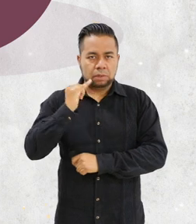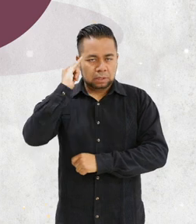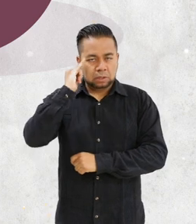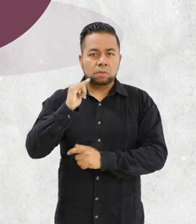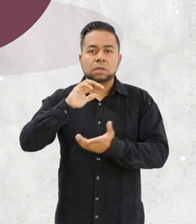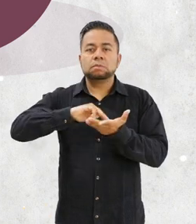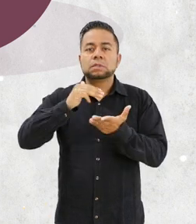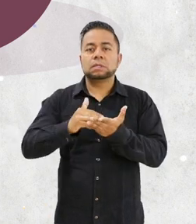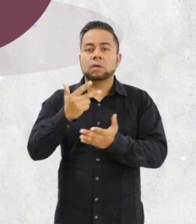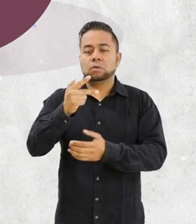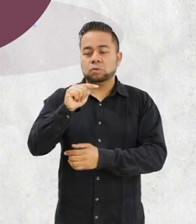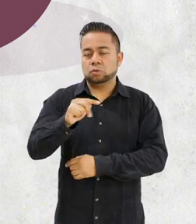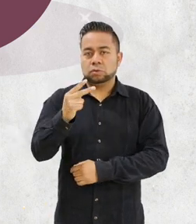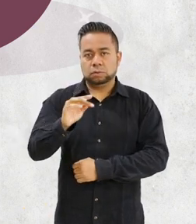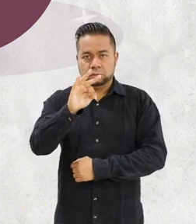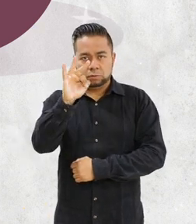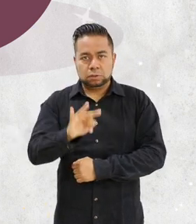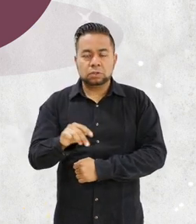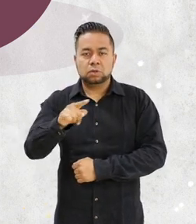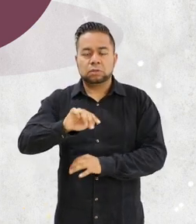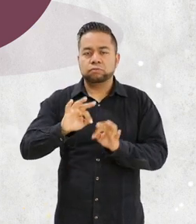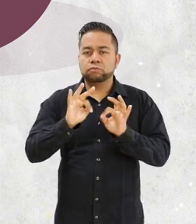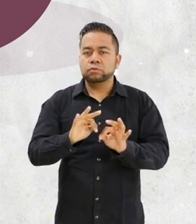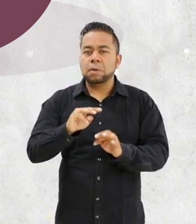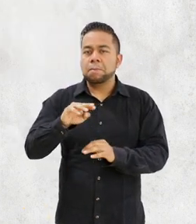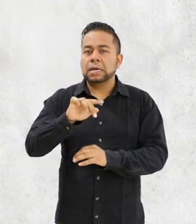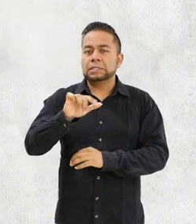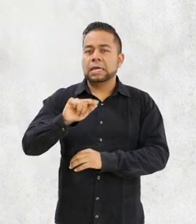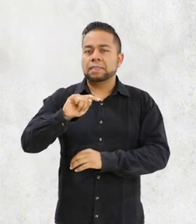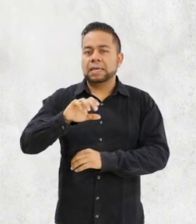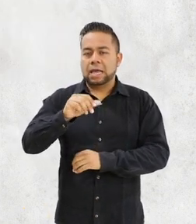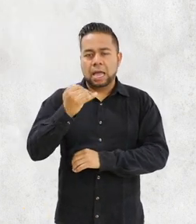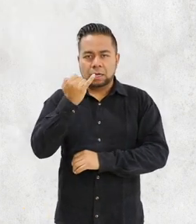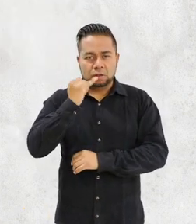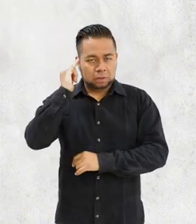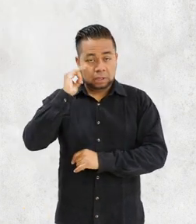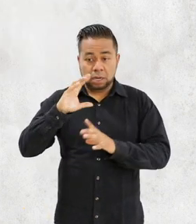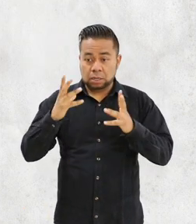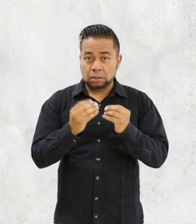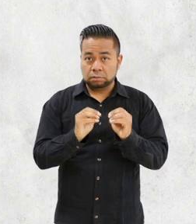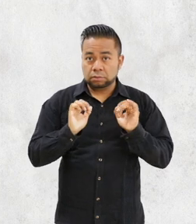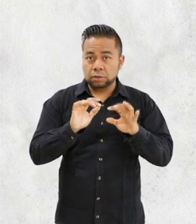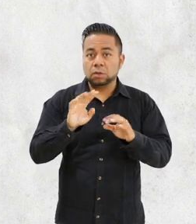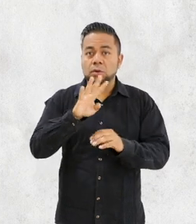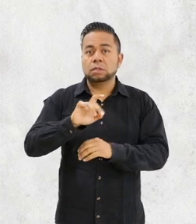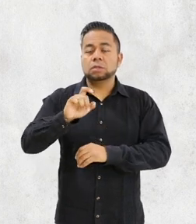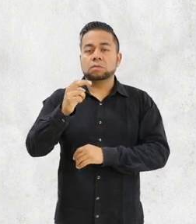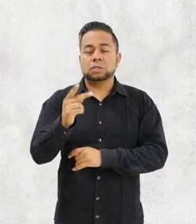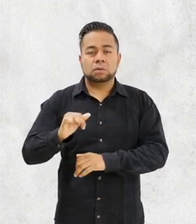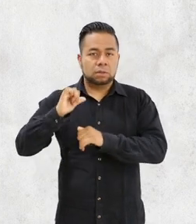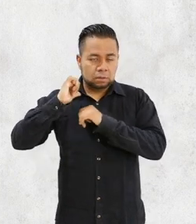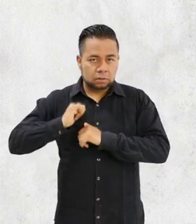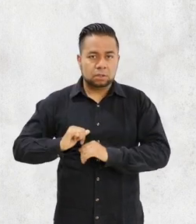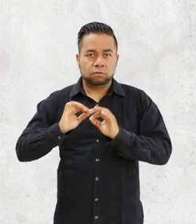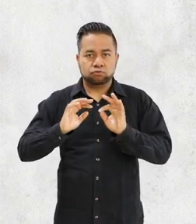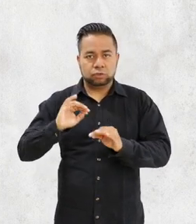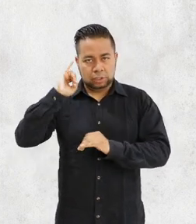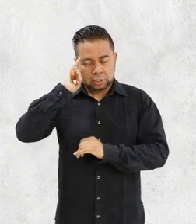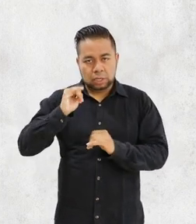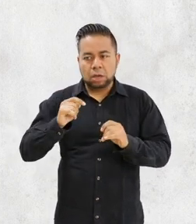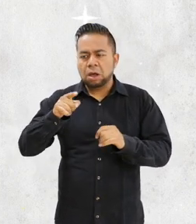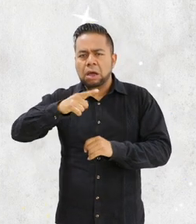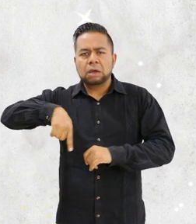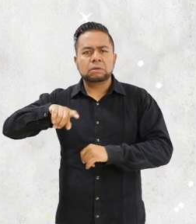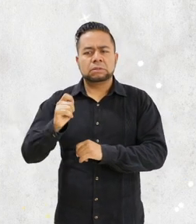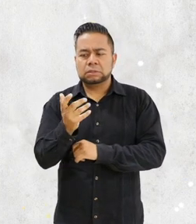mixteca y 8.2% de la lengua mazateca. Participaron un total de 425 autoridades indígenas de las